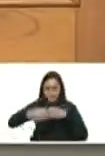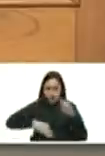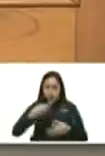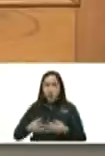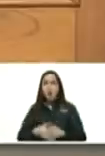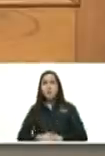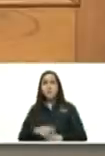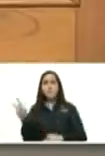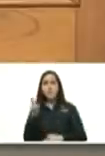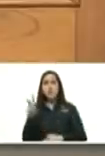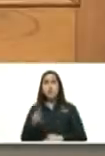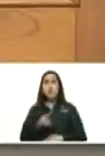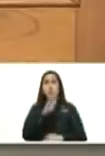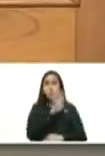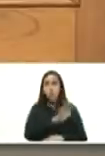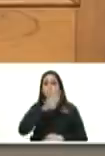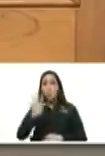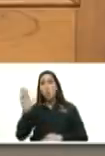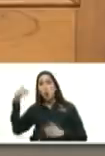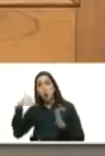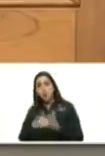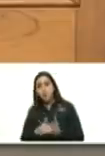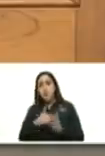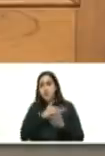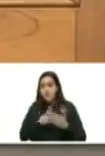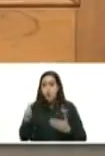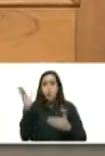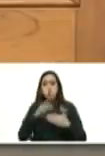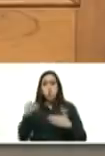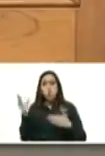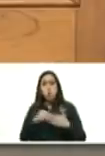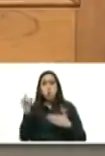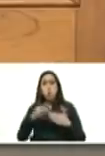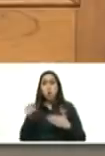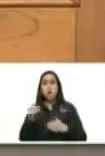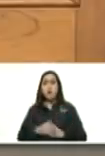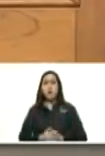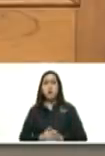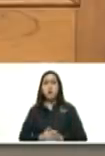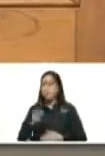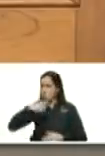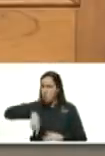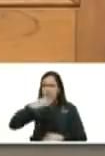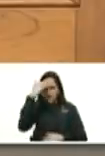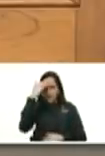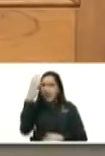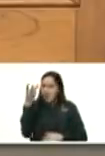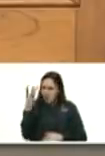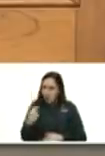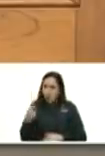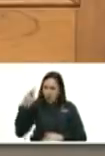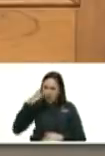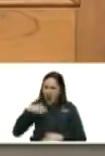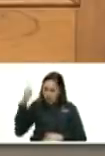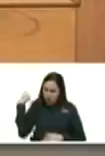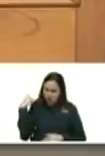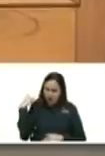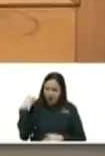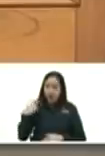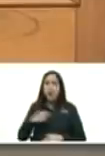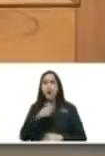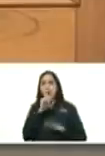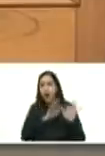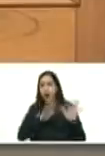pasó de 54 mil millones de dólares ustedes saben cuánto ingresó el año pasado 600